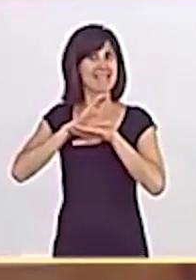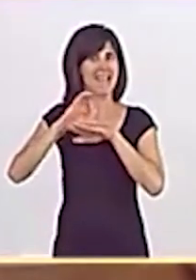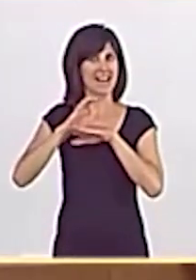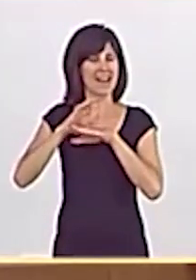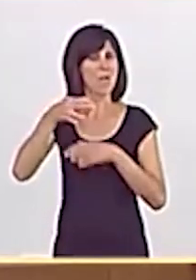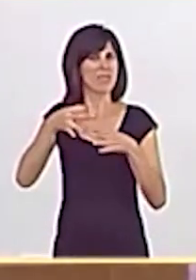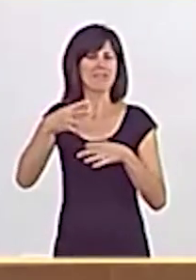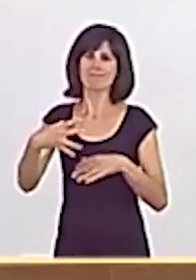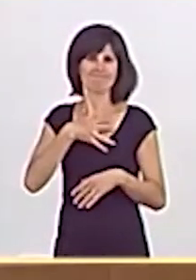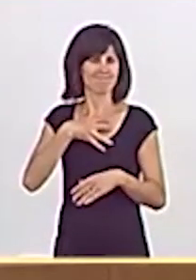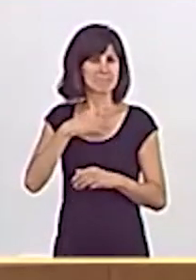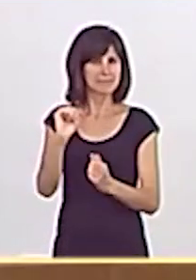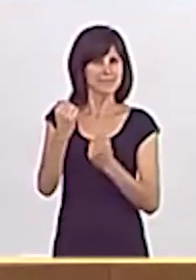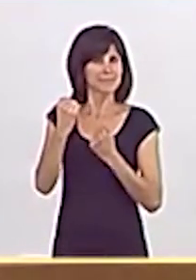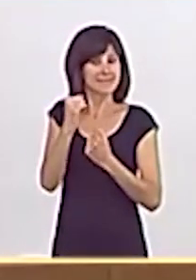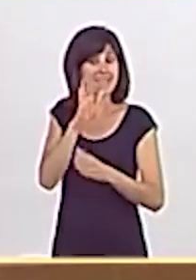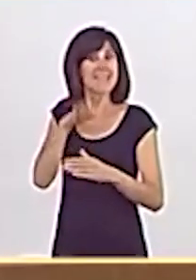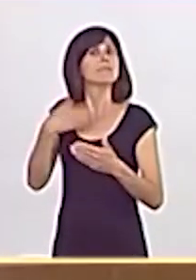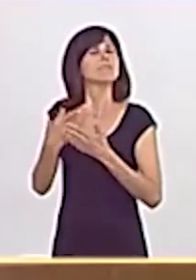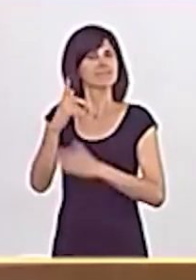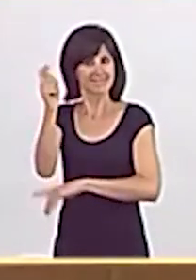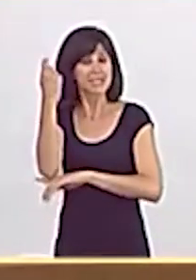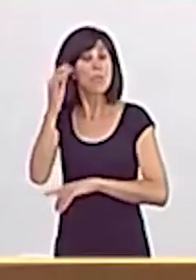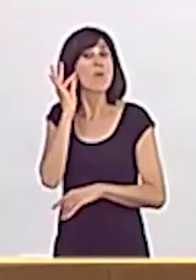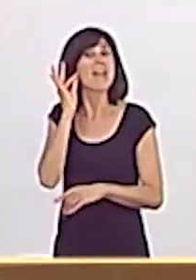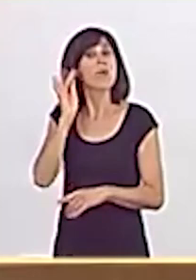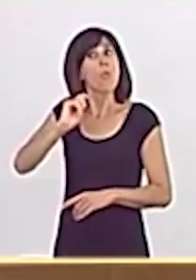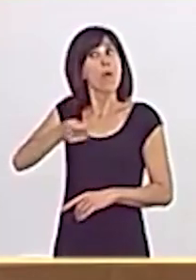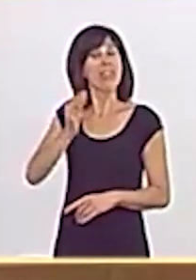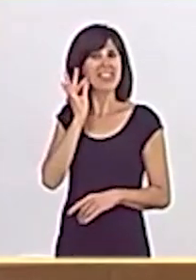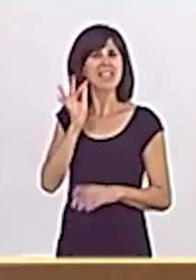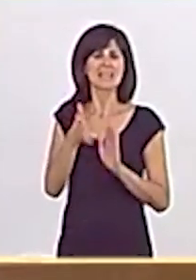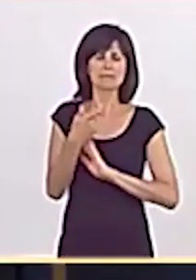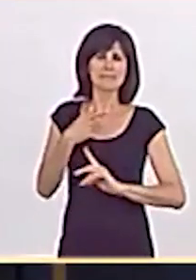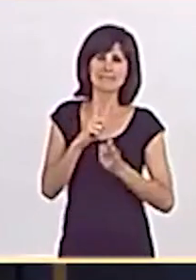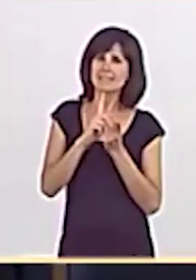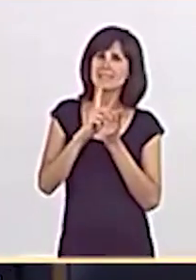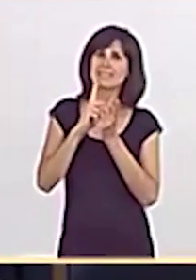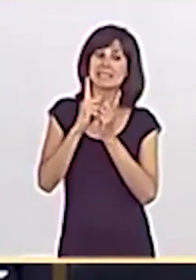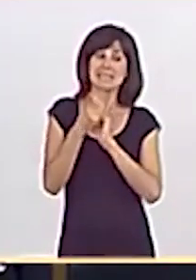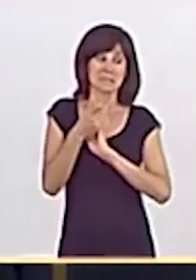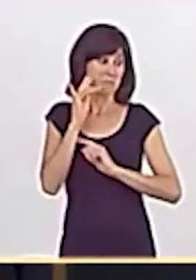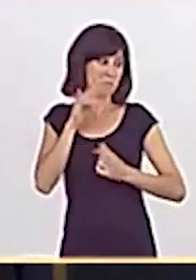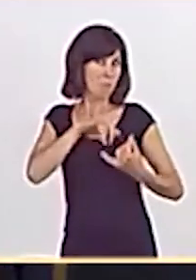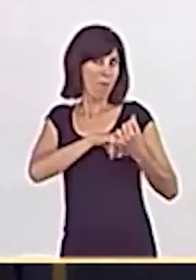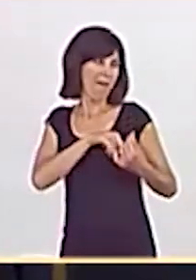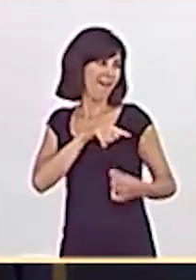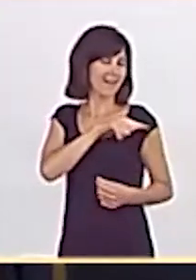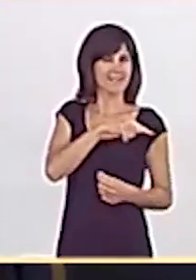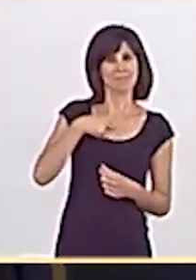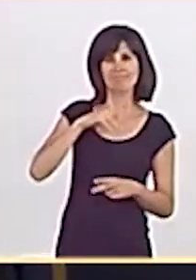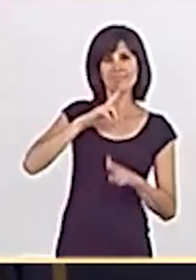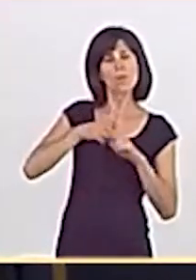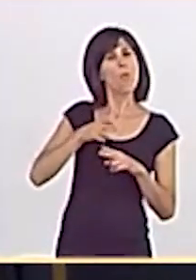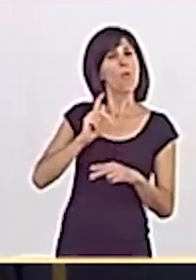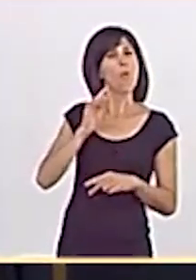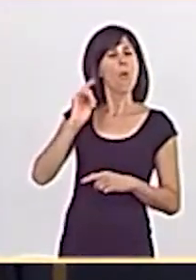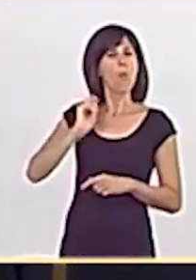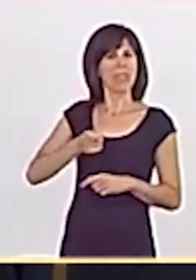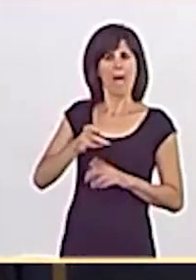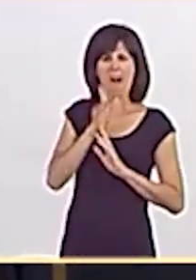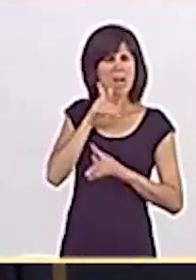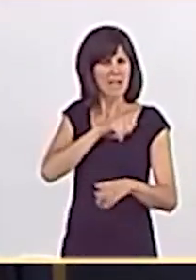Y mucho nos costó también, fíjese, que las mujeres juezas pasáramos de ser de la mujer del juez a, fíjese, una